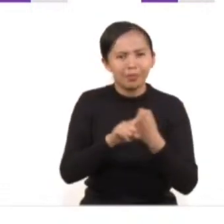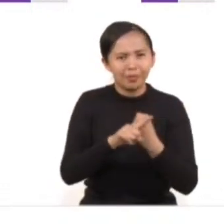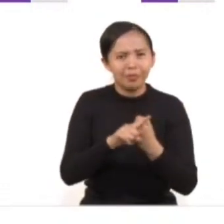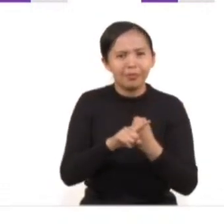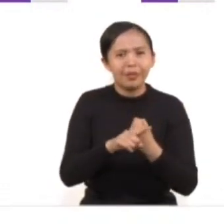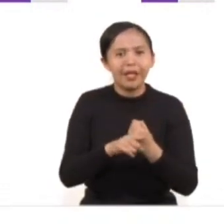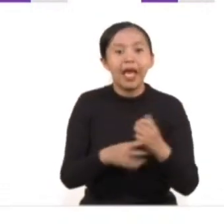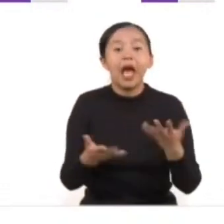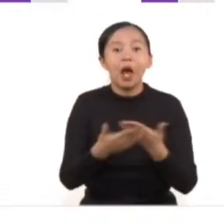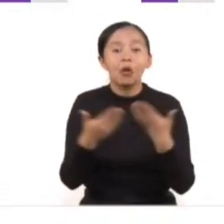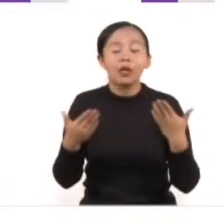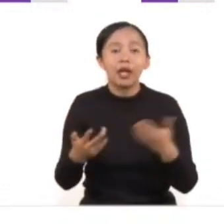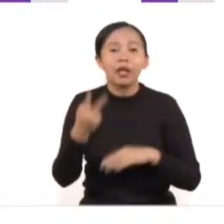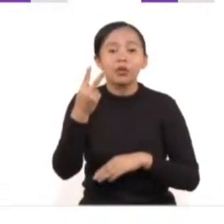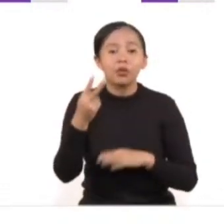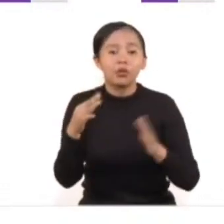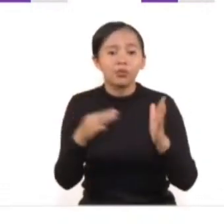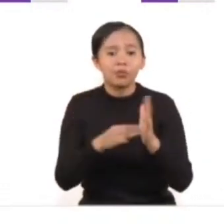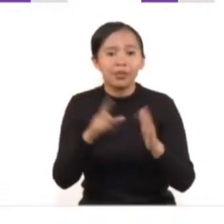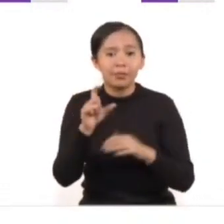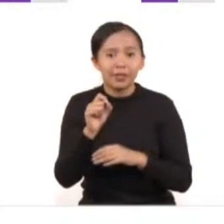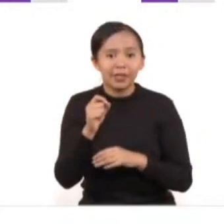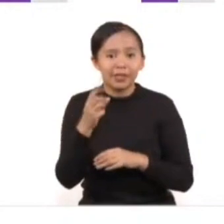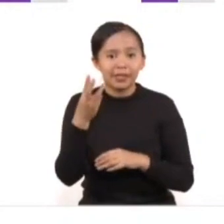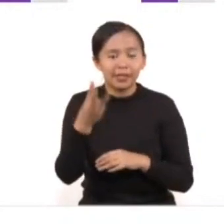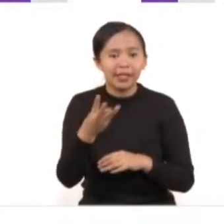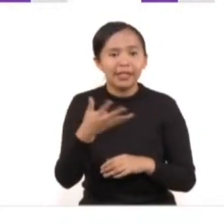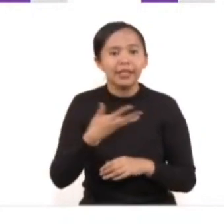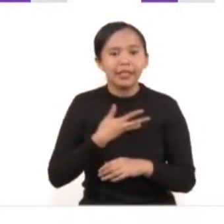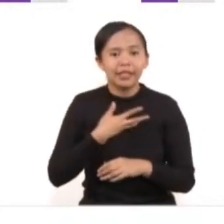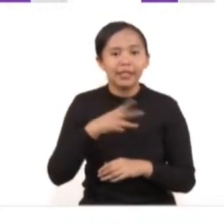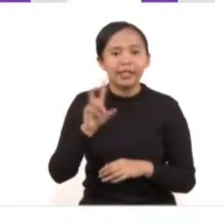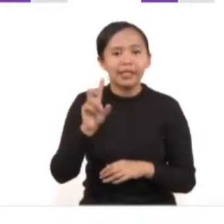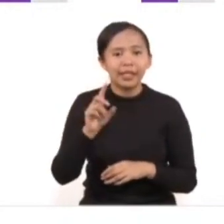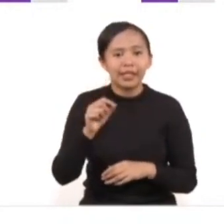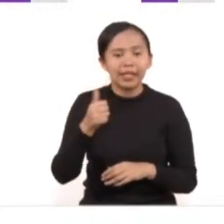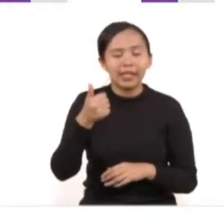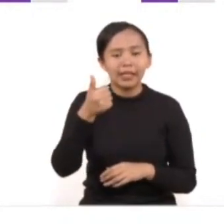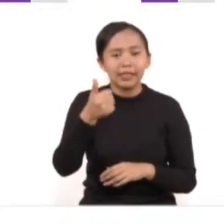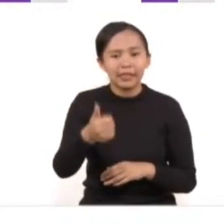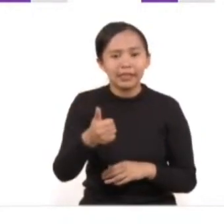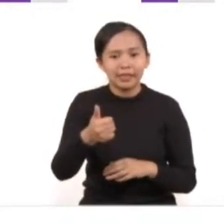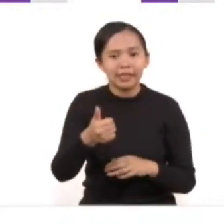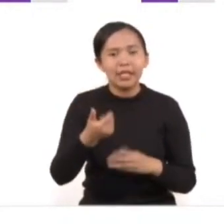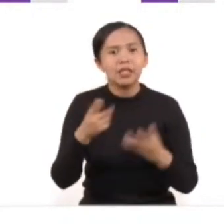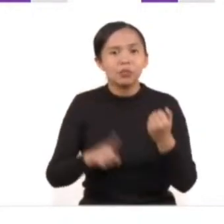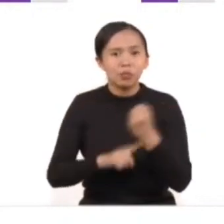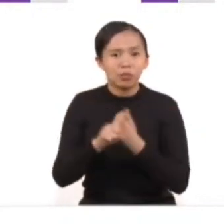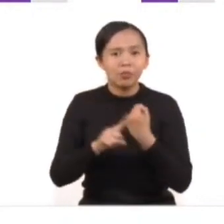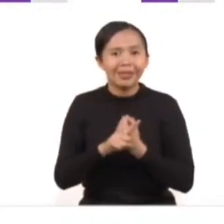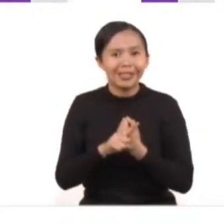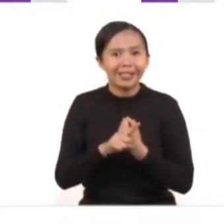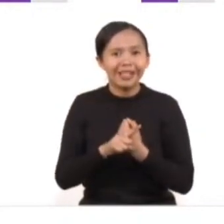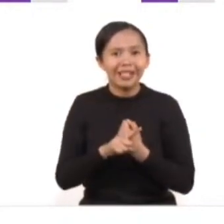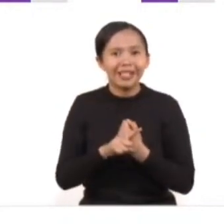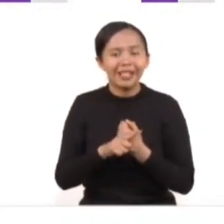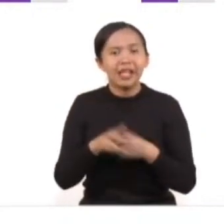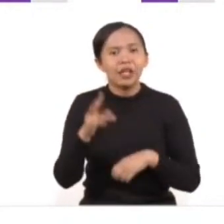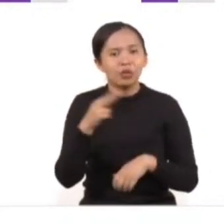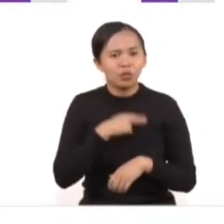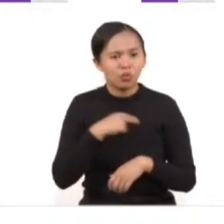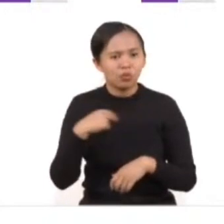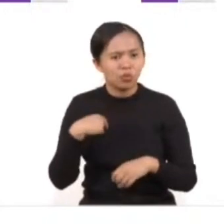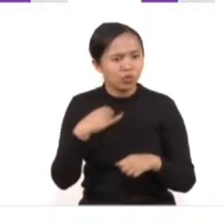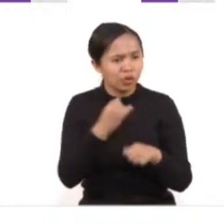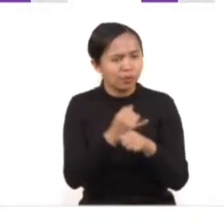en el mismo periodo de 2023 se han presentado 36 casos, de los cuales en la mayoría les puedo